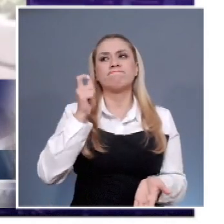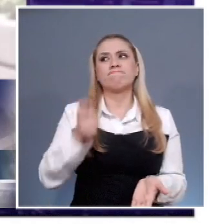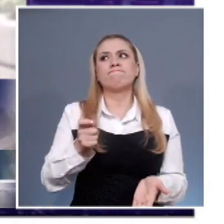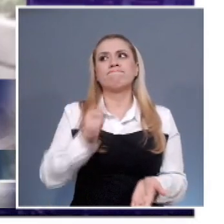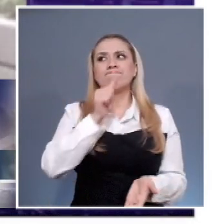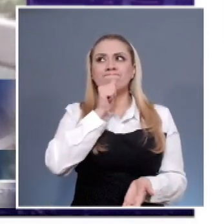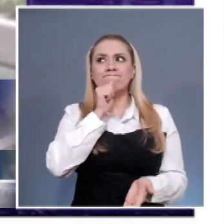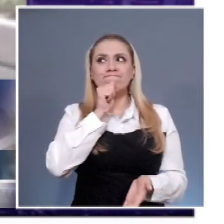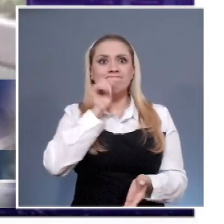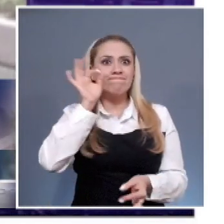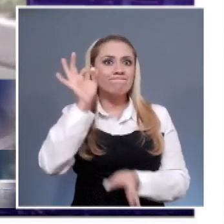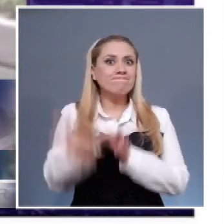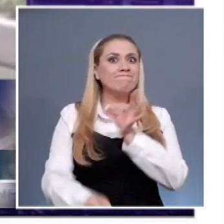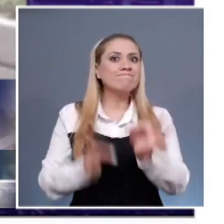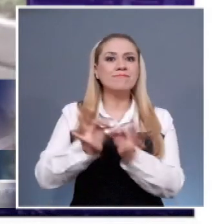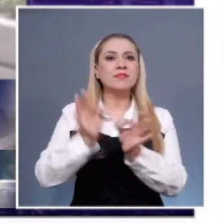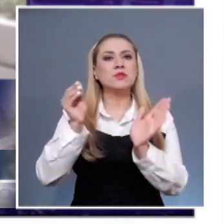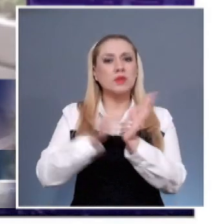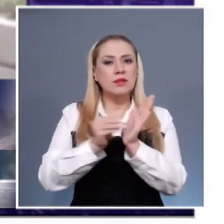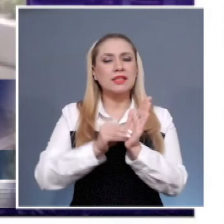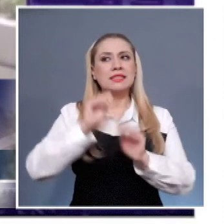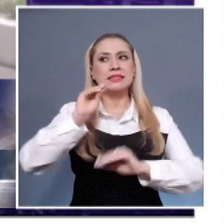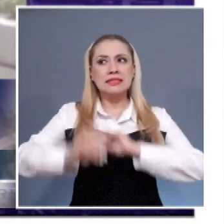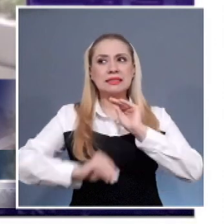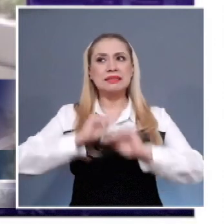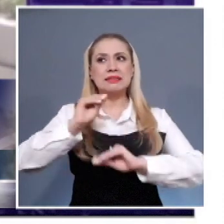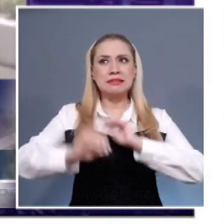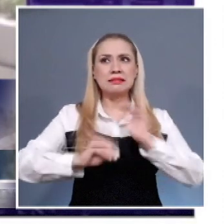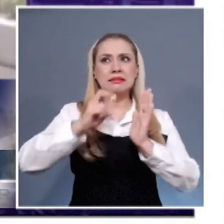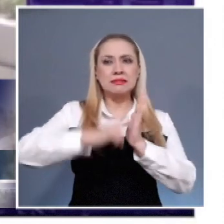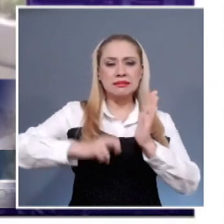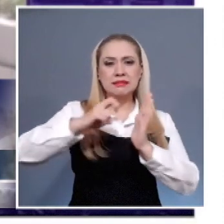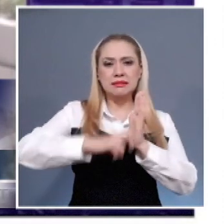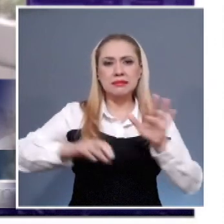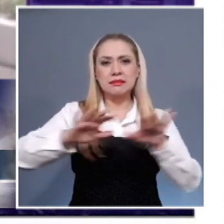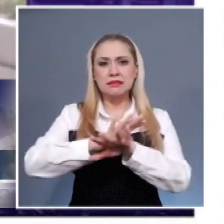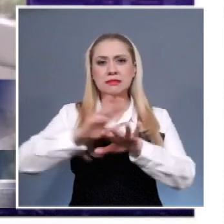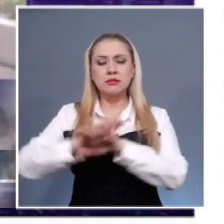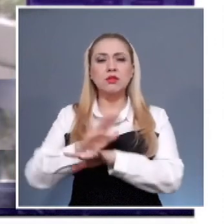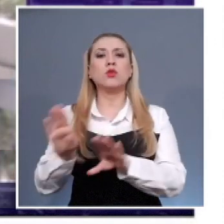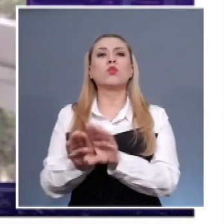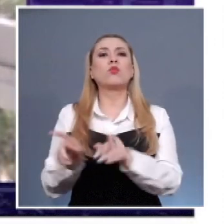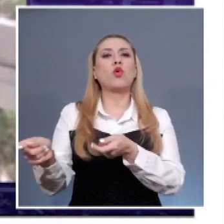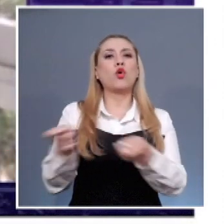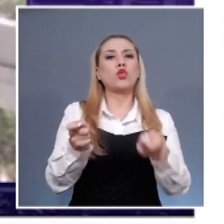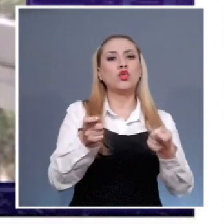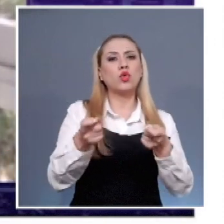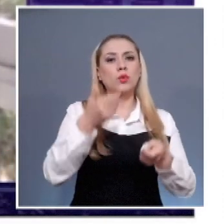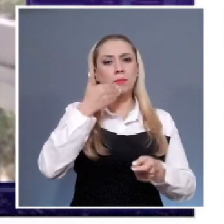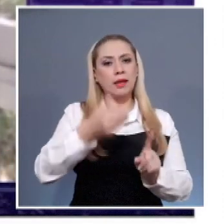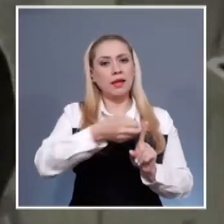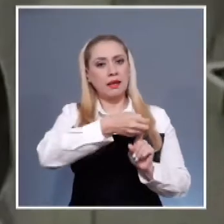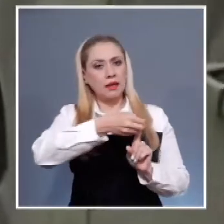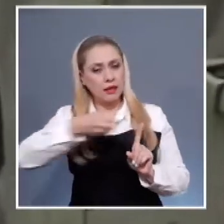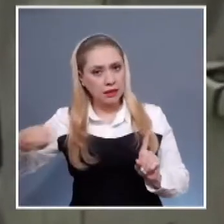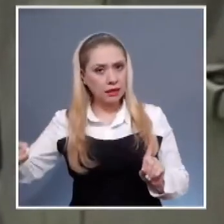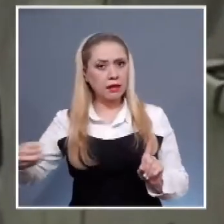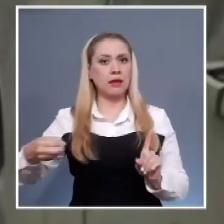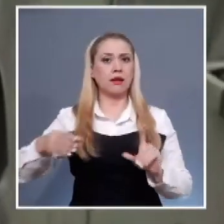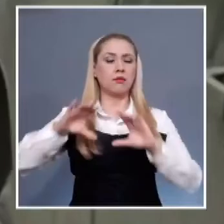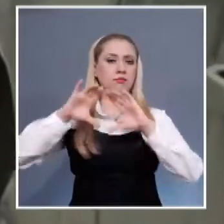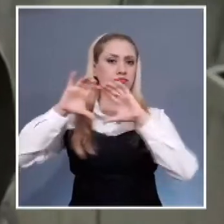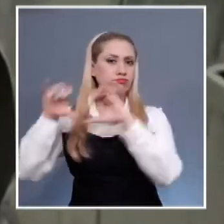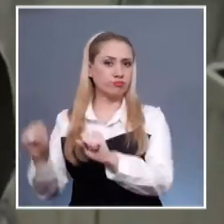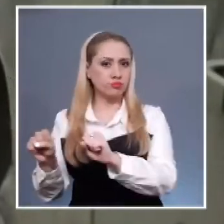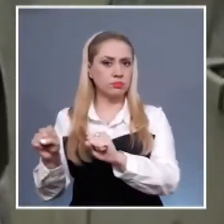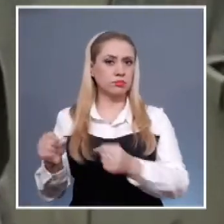tanto a nivel jurisprudencial como a nivel doctrinal. Me refiero al control de la legalidad de la detención. El maestro